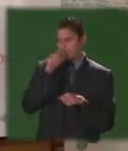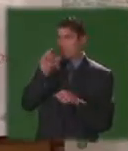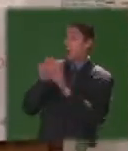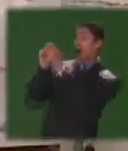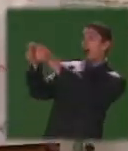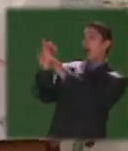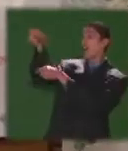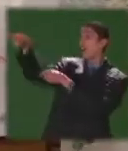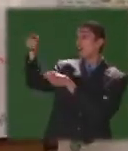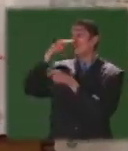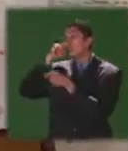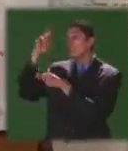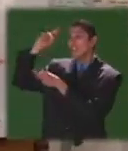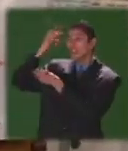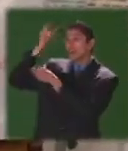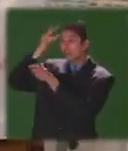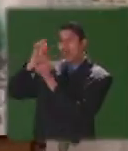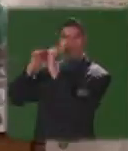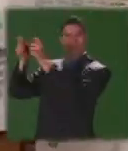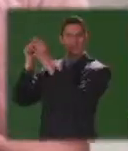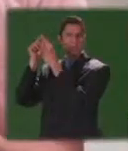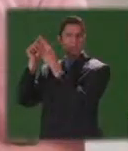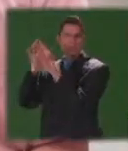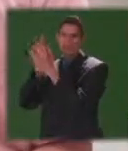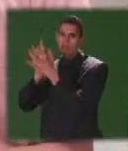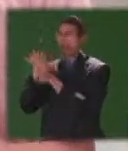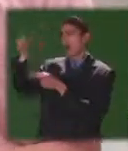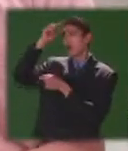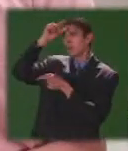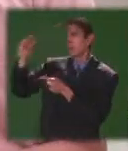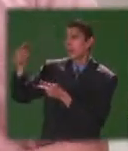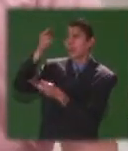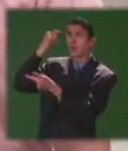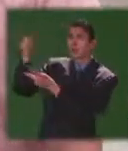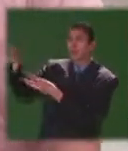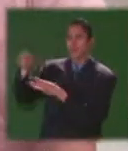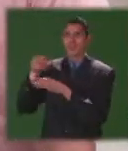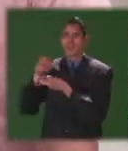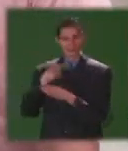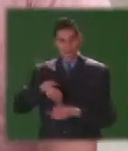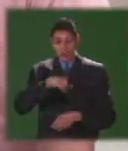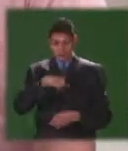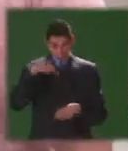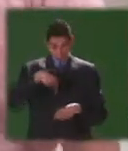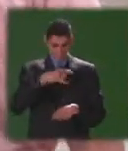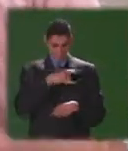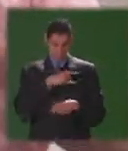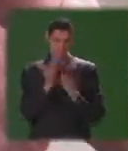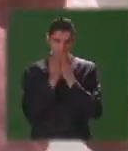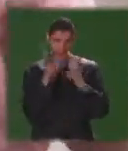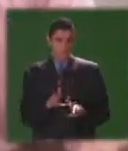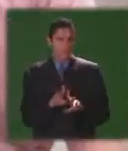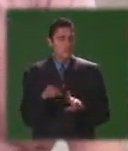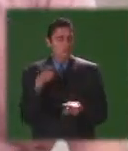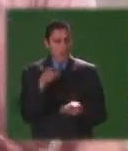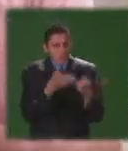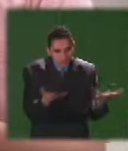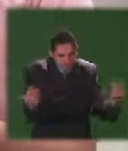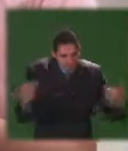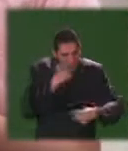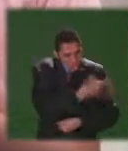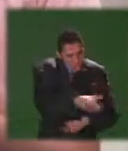estereotipen o le den ciertos sinónimos de que no sabe o no entiende la labor de nosotros acá es darles a entender